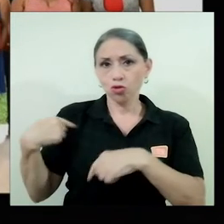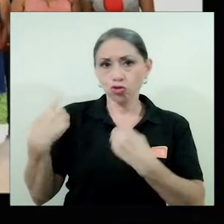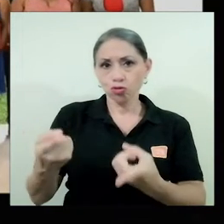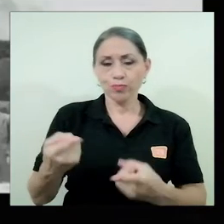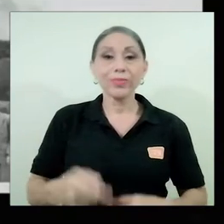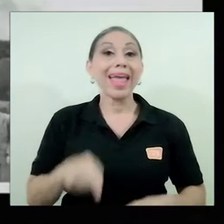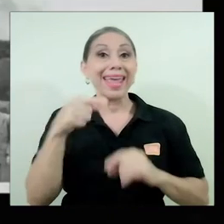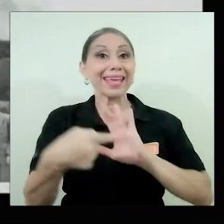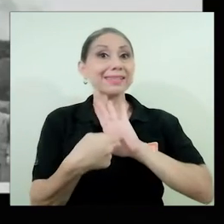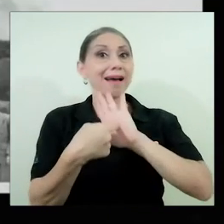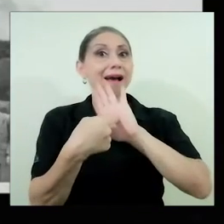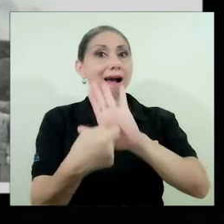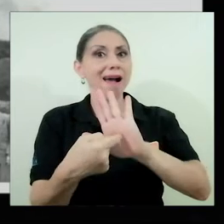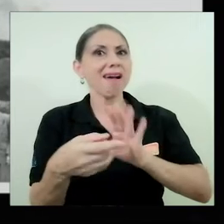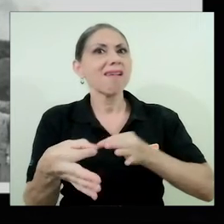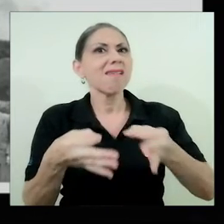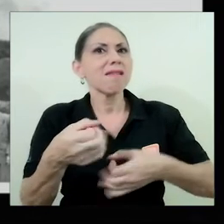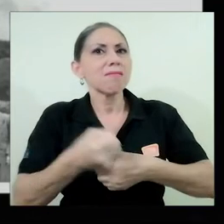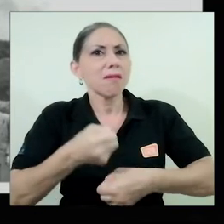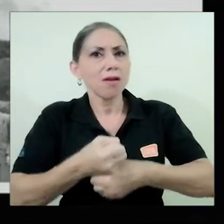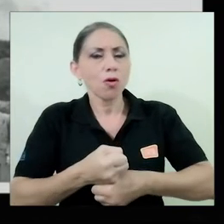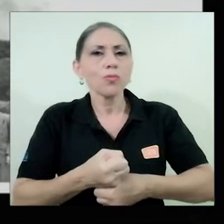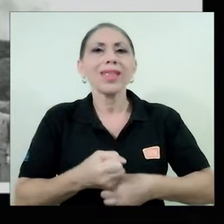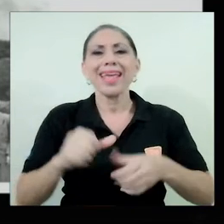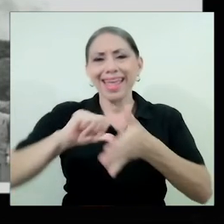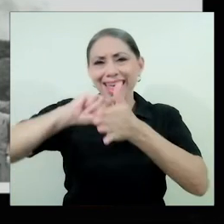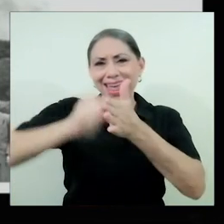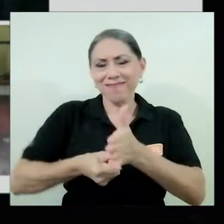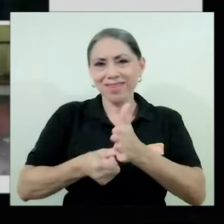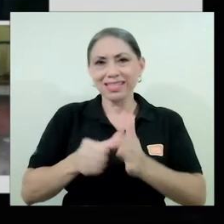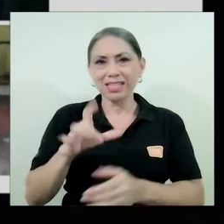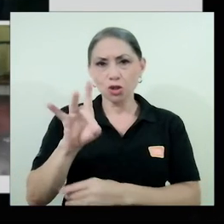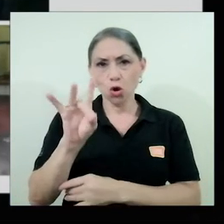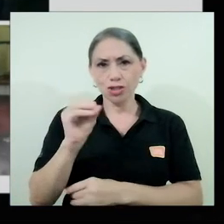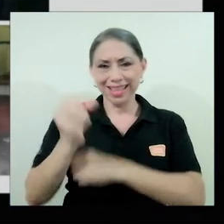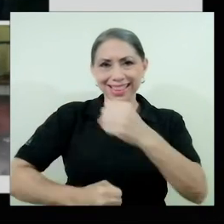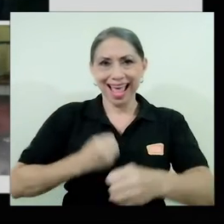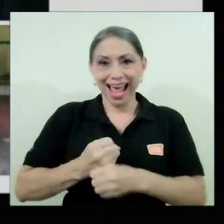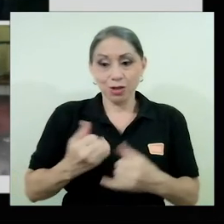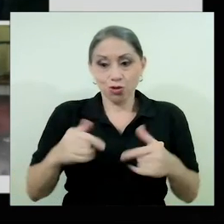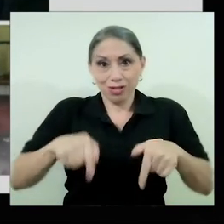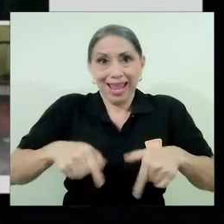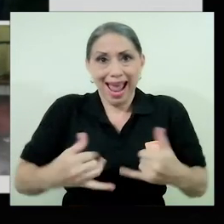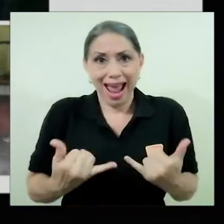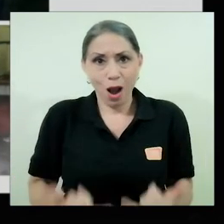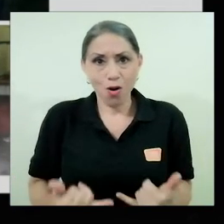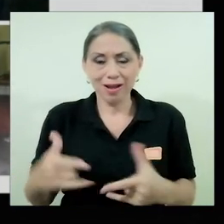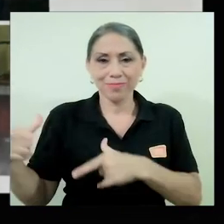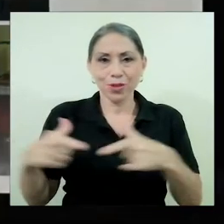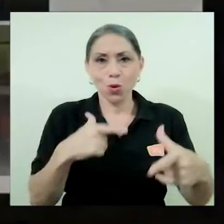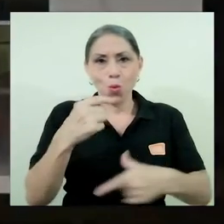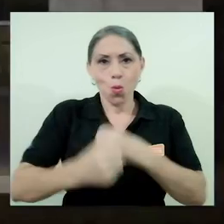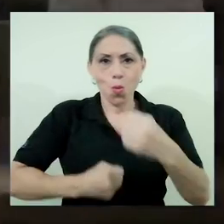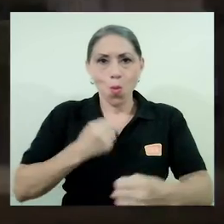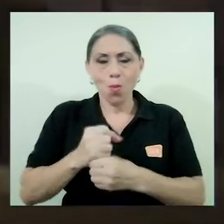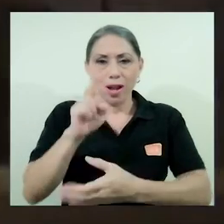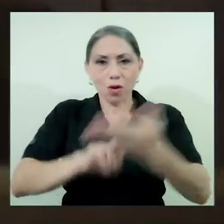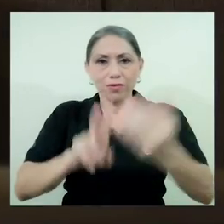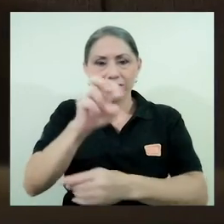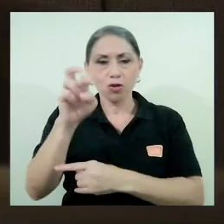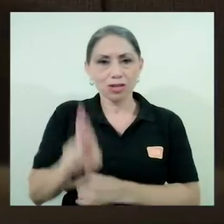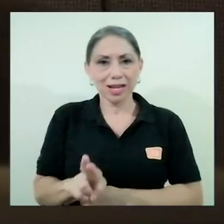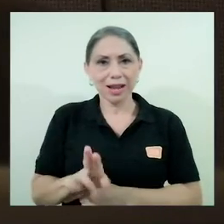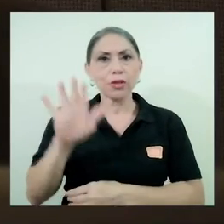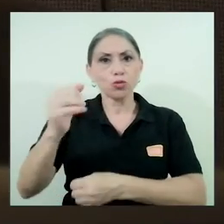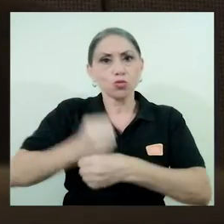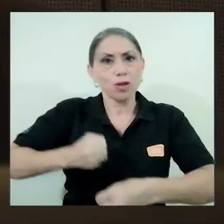cuentas, se hizo especial énfasis en los 80 años que cumple este 2020 la Universidad de Costa Rica y su aporte